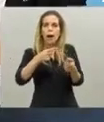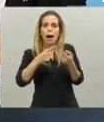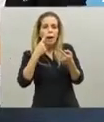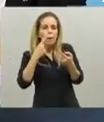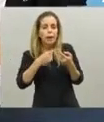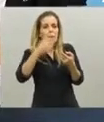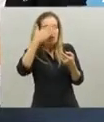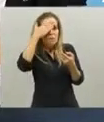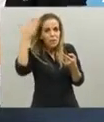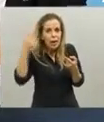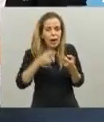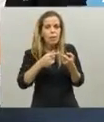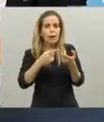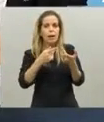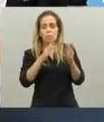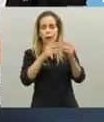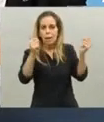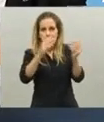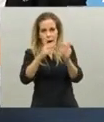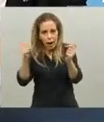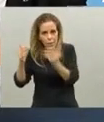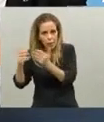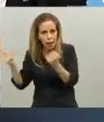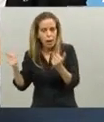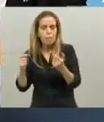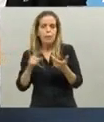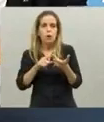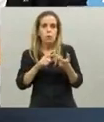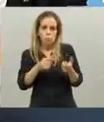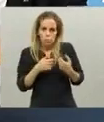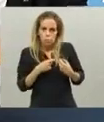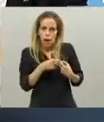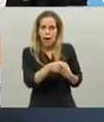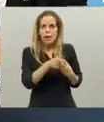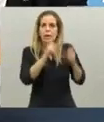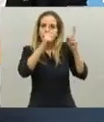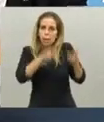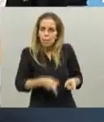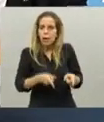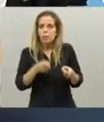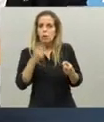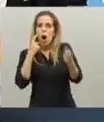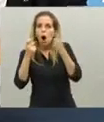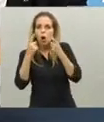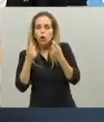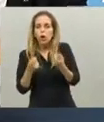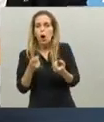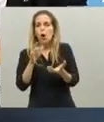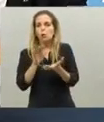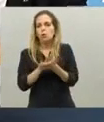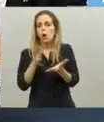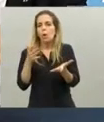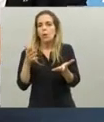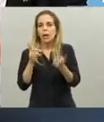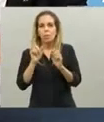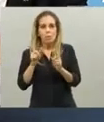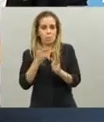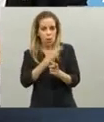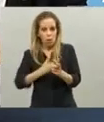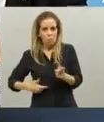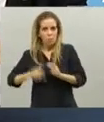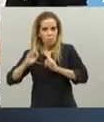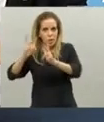hacer una toma de fiebre más rápida todavía. Estamos reforzando mucho las medidas de higiene, todo lo que el presidente mencionó del cuidado